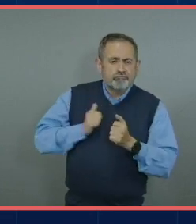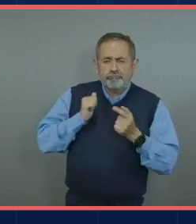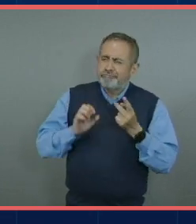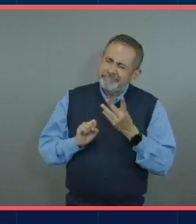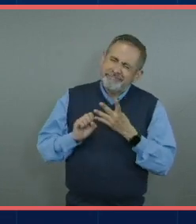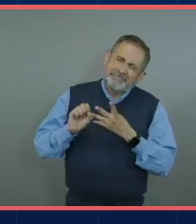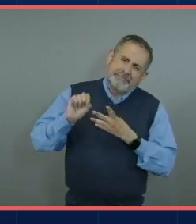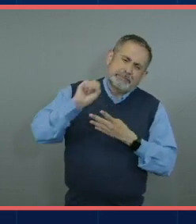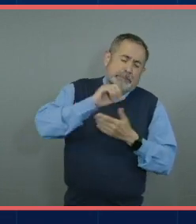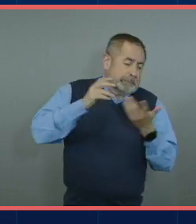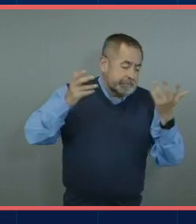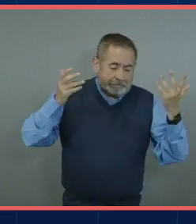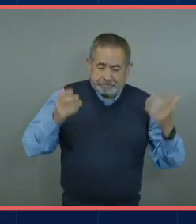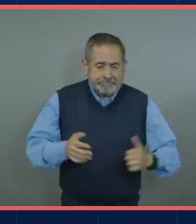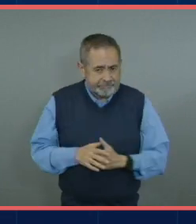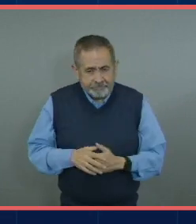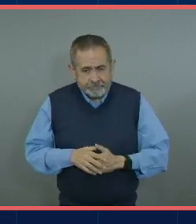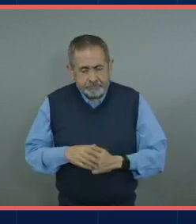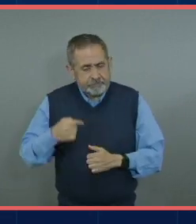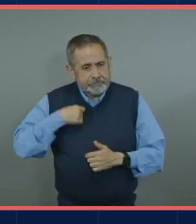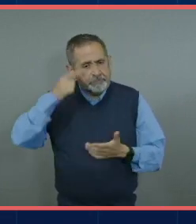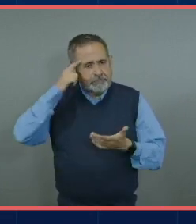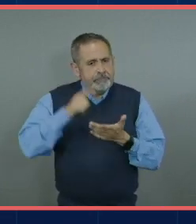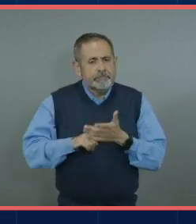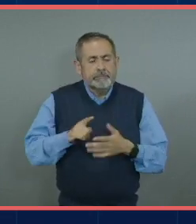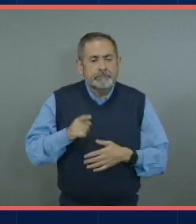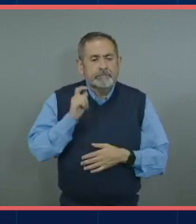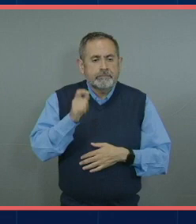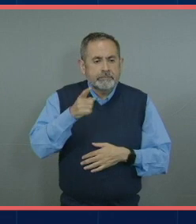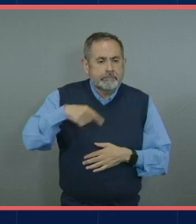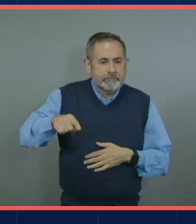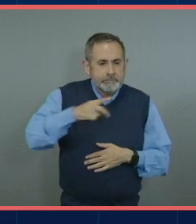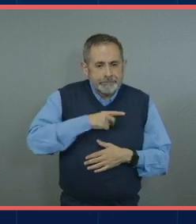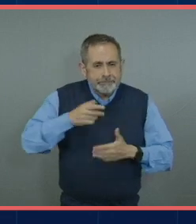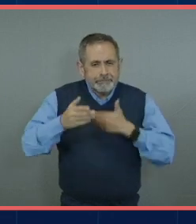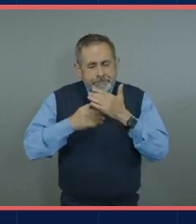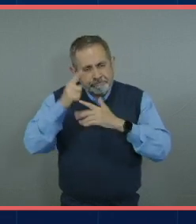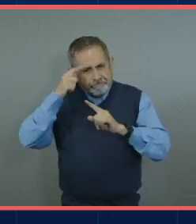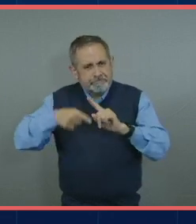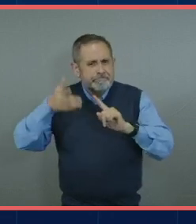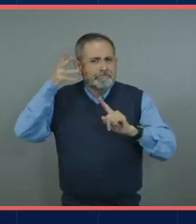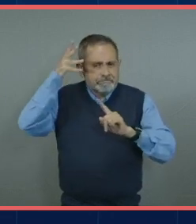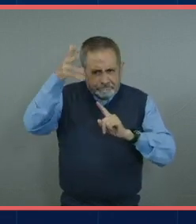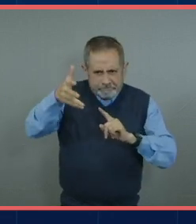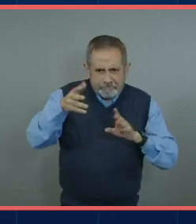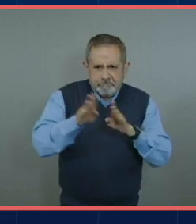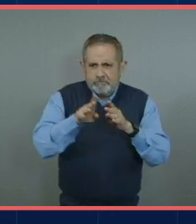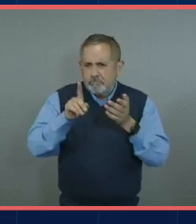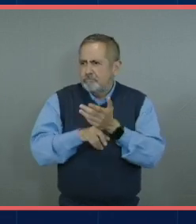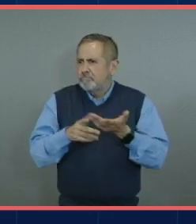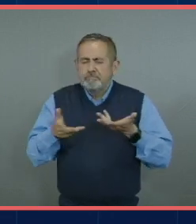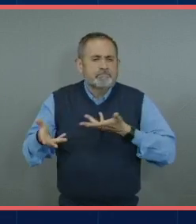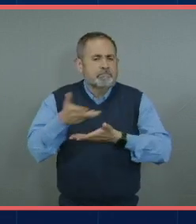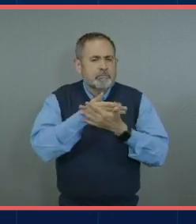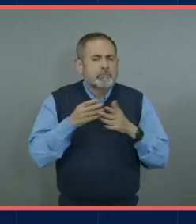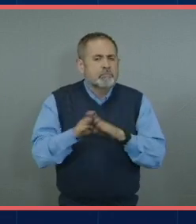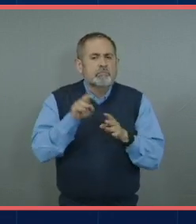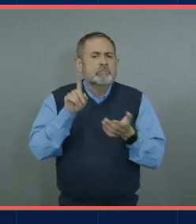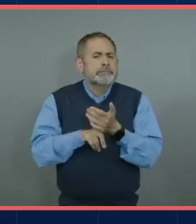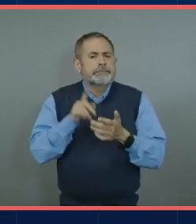y sobre todo yo creo que se tiene que ver hacia el futuro se tiene que ver hacia lo que se quiere